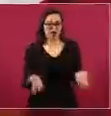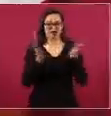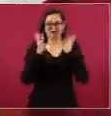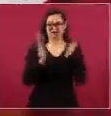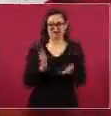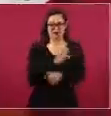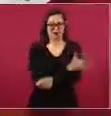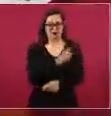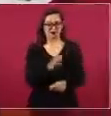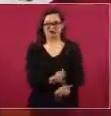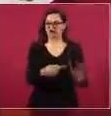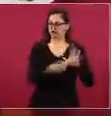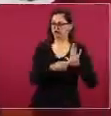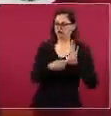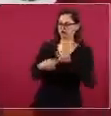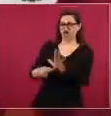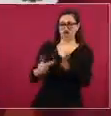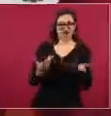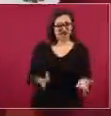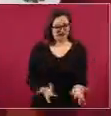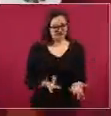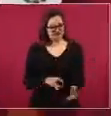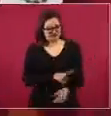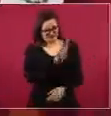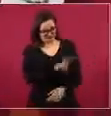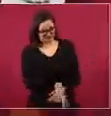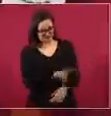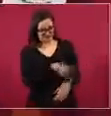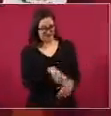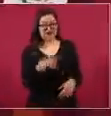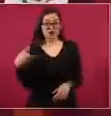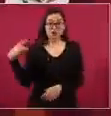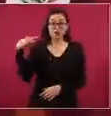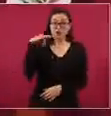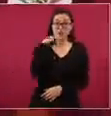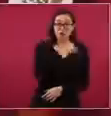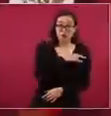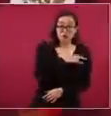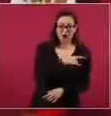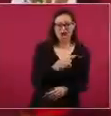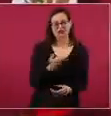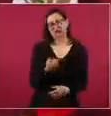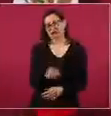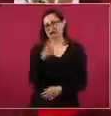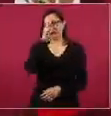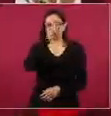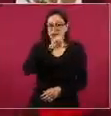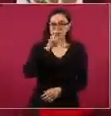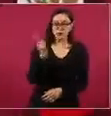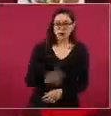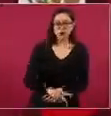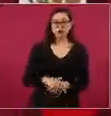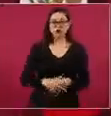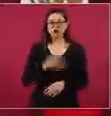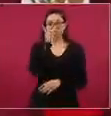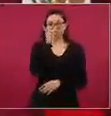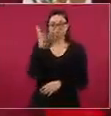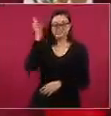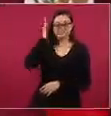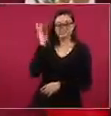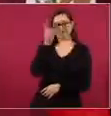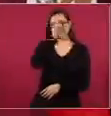el doble discurso, la doble moral,